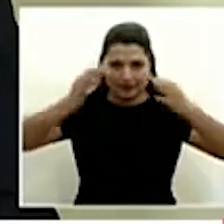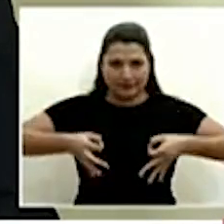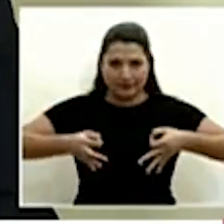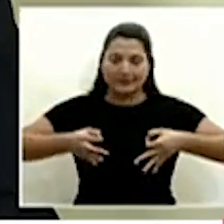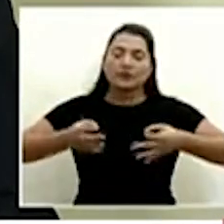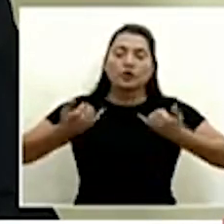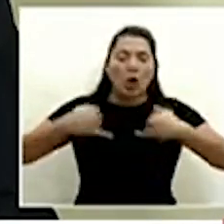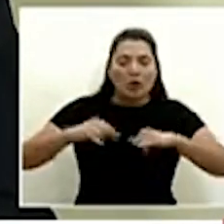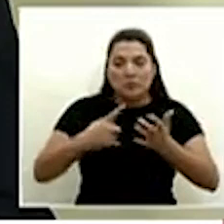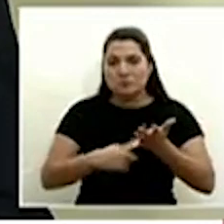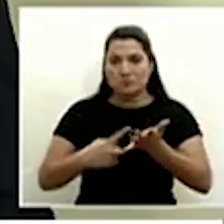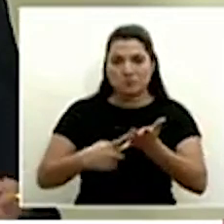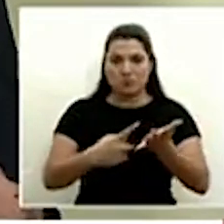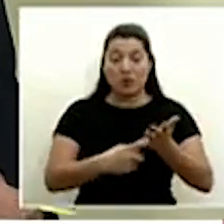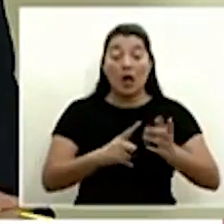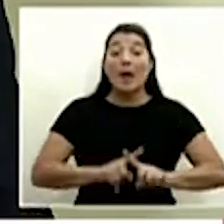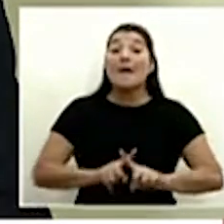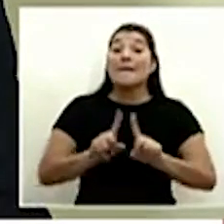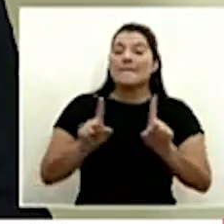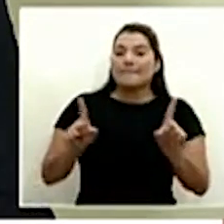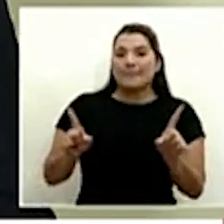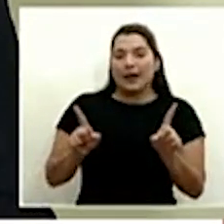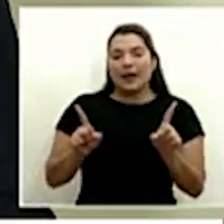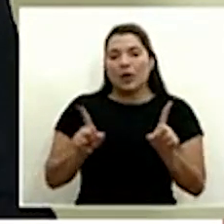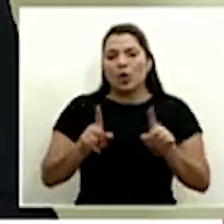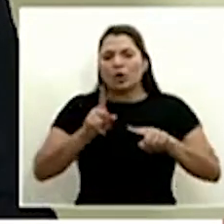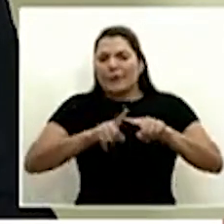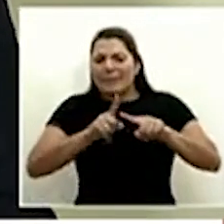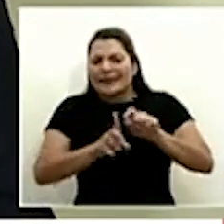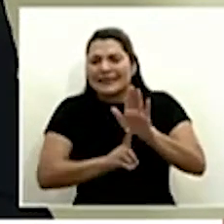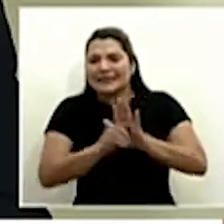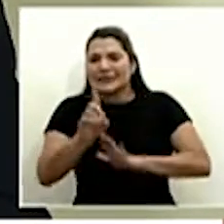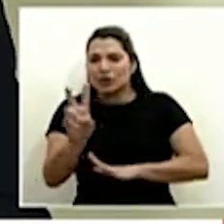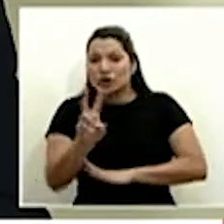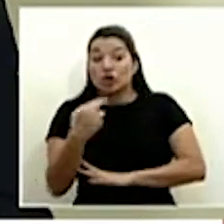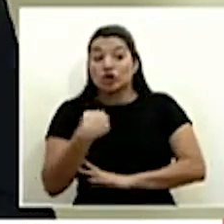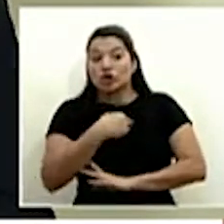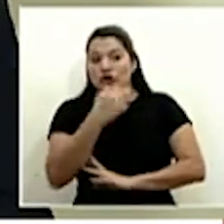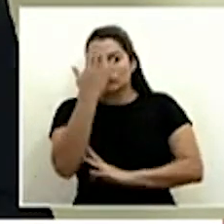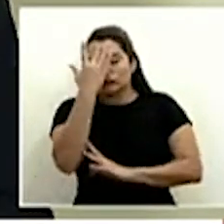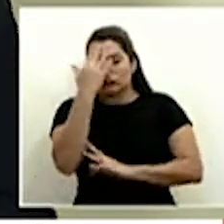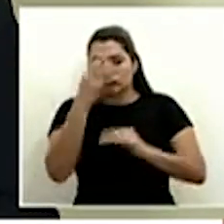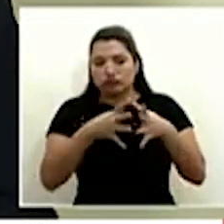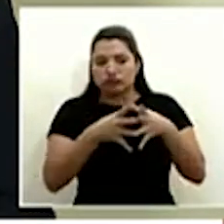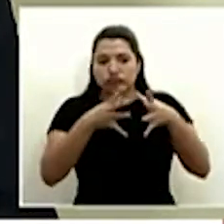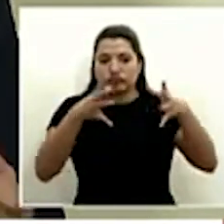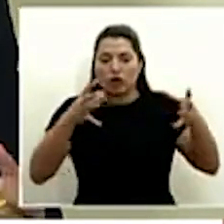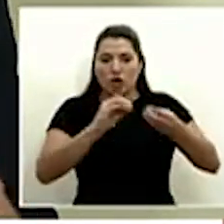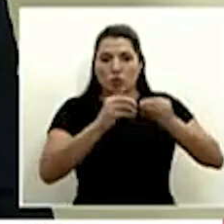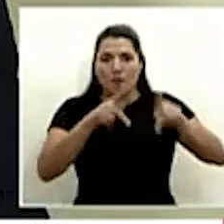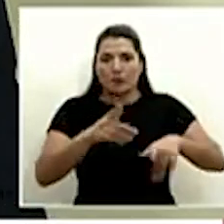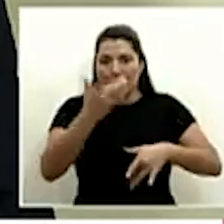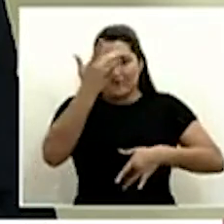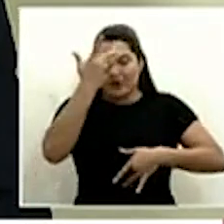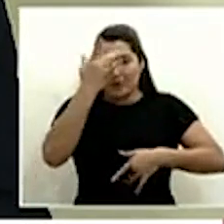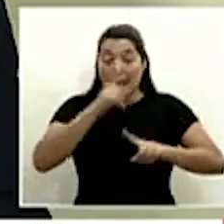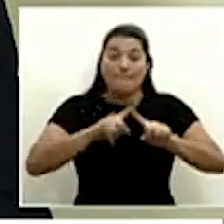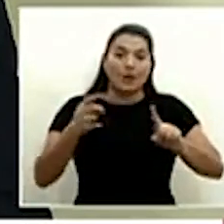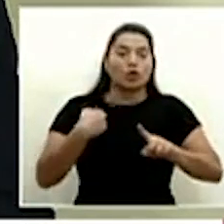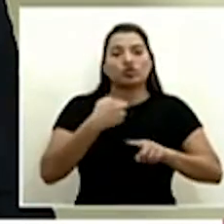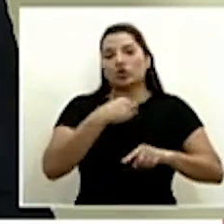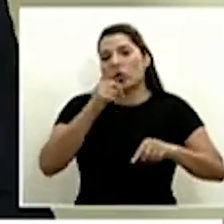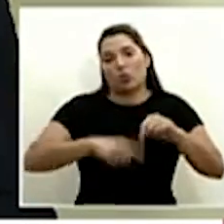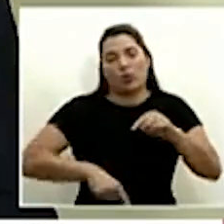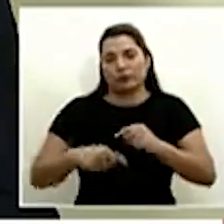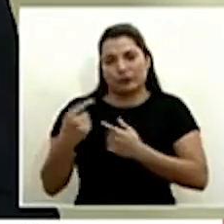el comportamiento que tenemos en el virus que obviamente nos preocupa que haya aumento de casos tampoco podemos esperar que nos mantengamos como yo lo